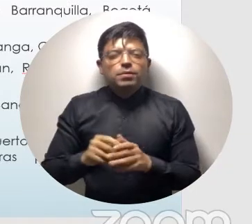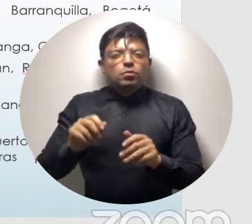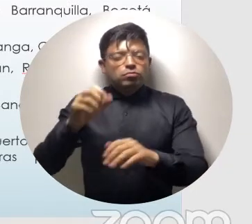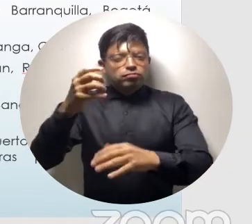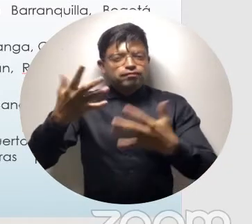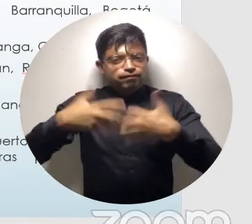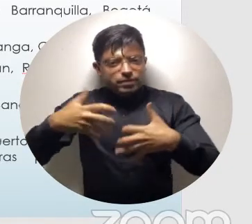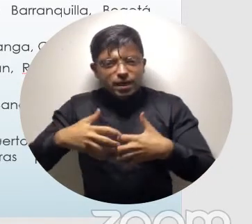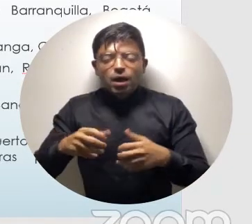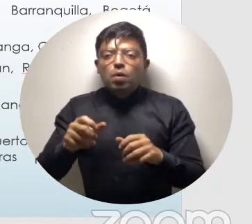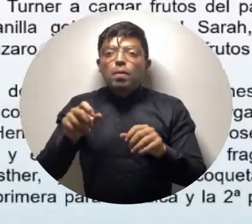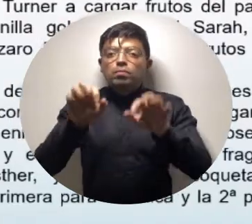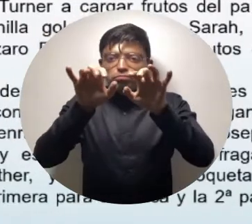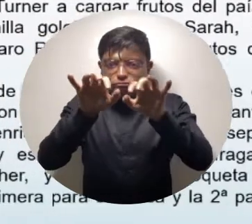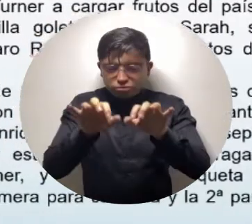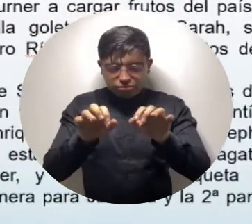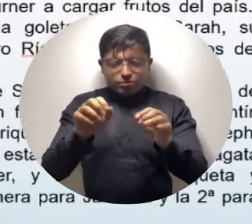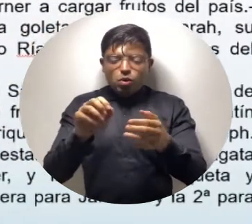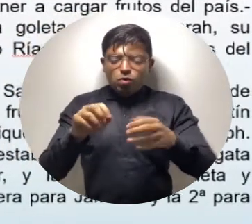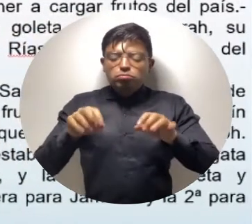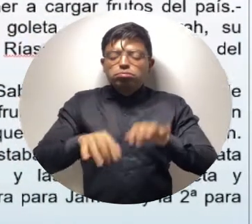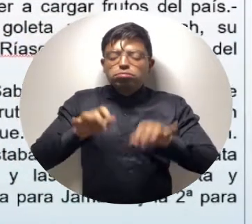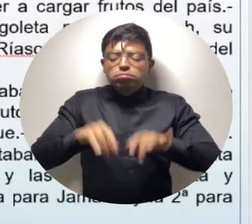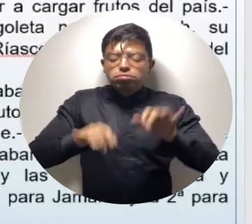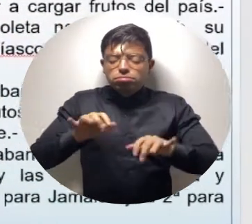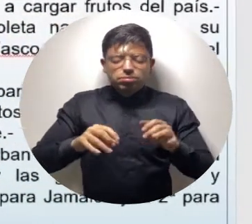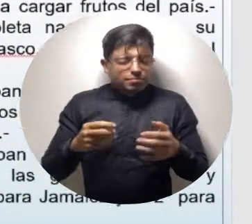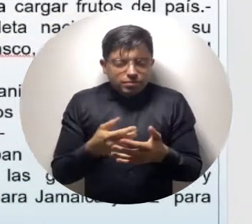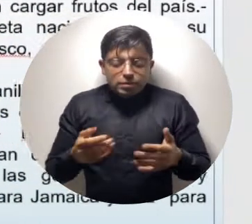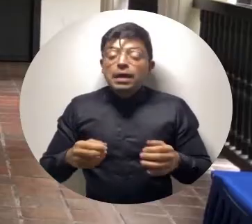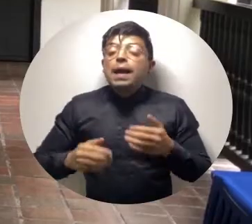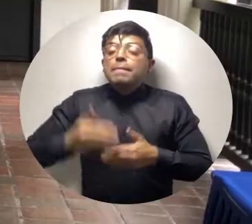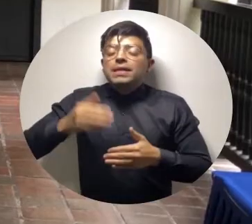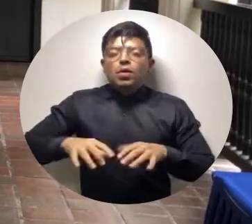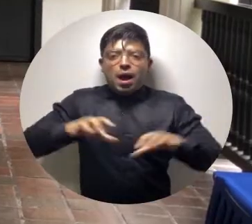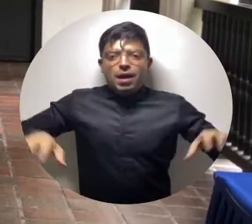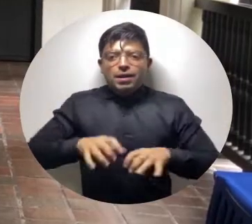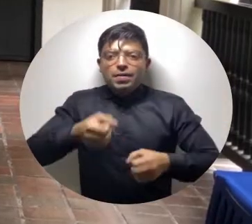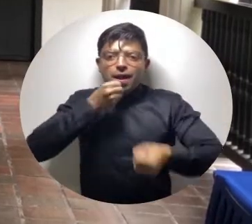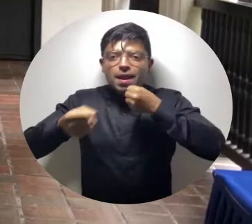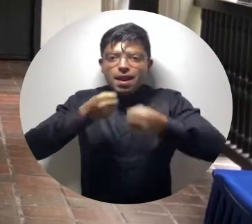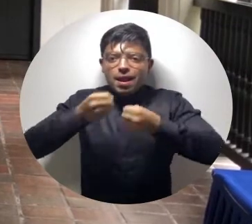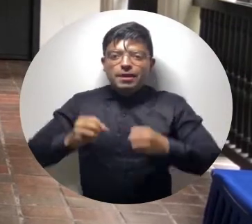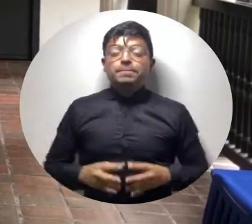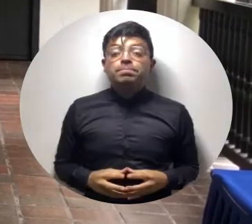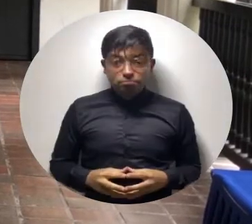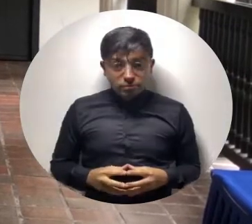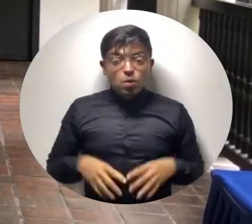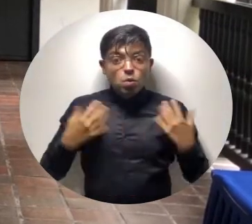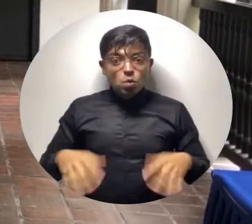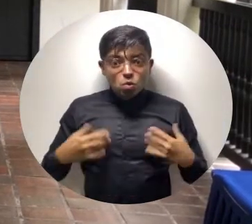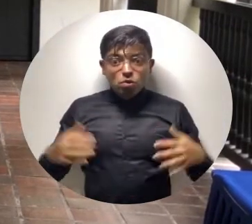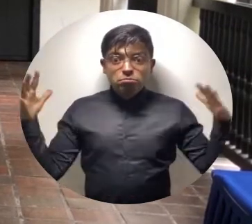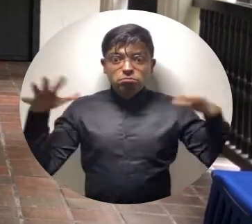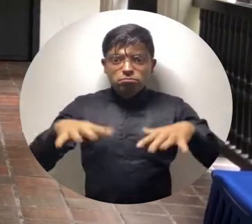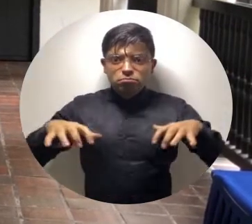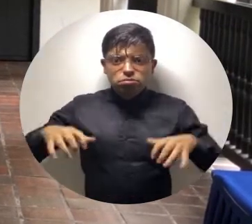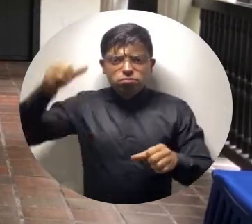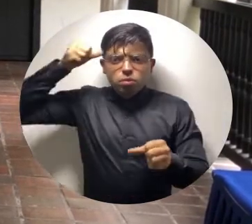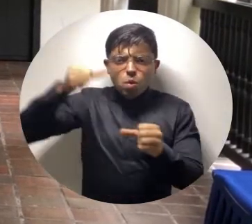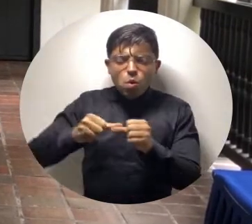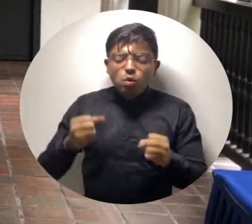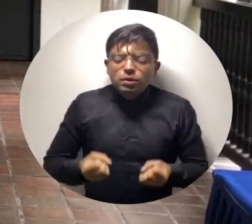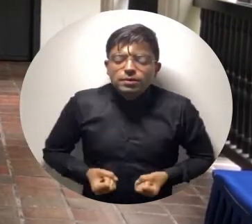políticos protagonizaron la actividad periodística. Es un evento memorable en el sentido que aporta gran